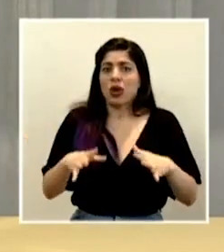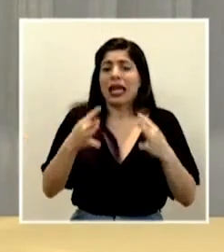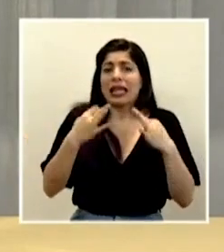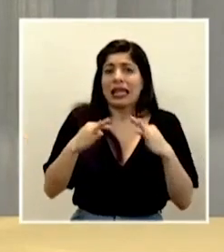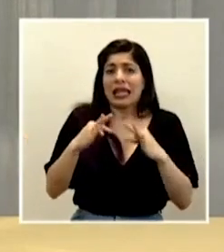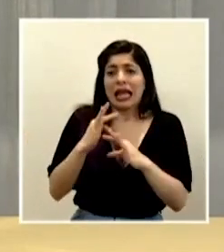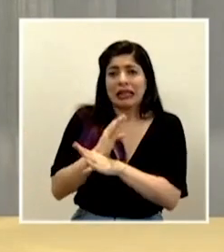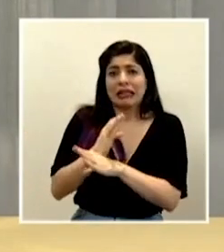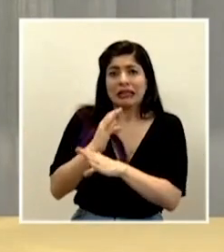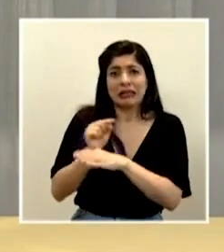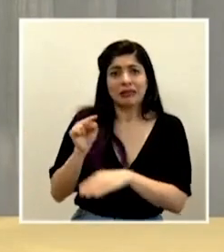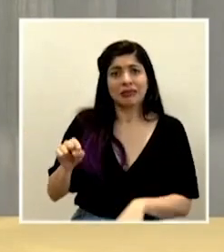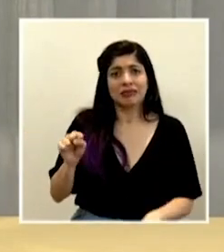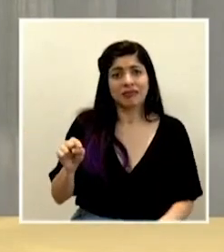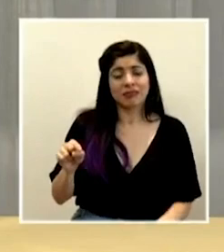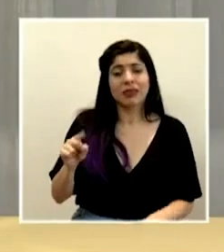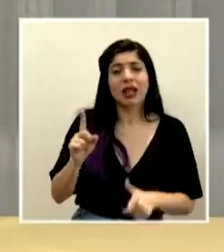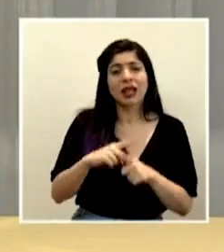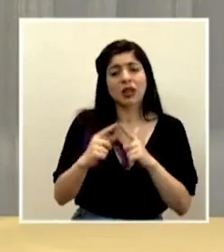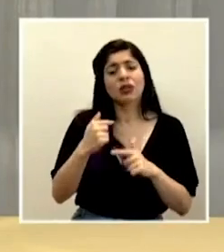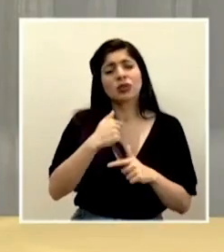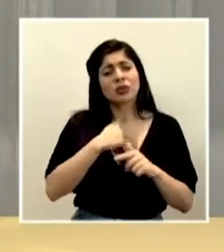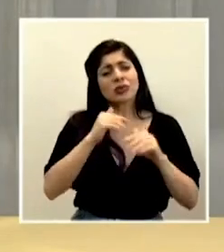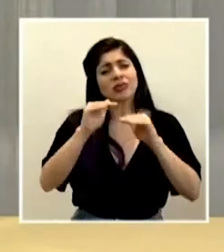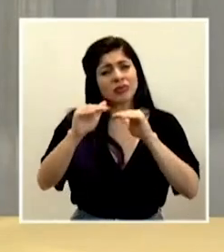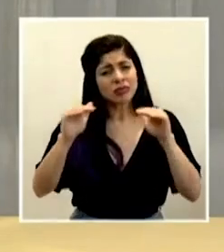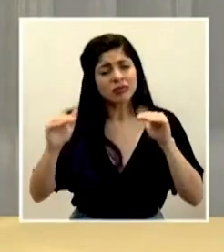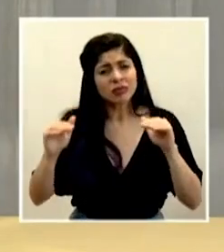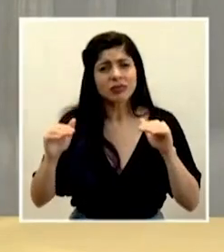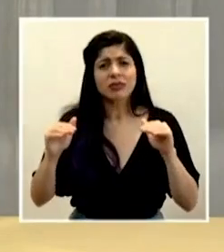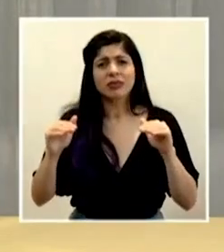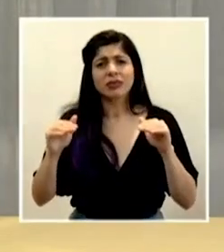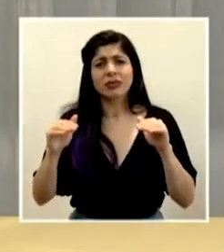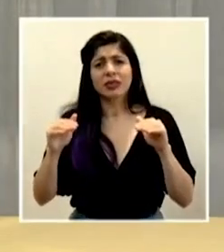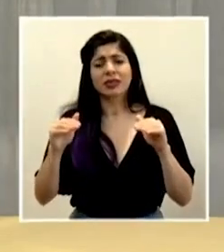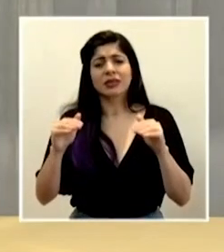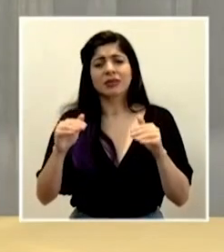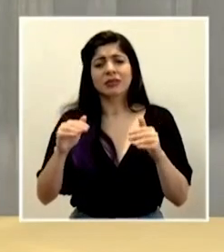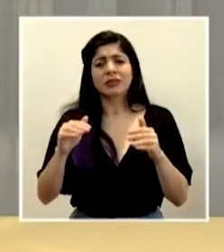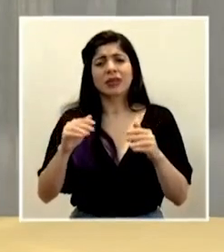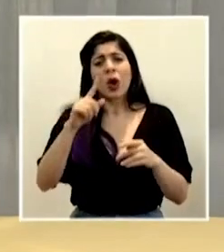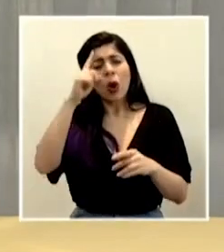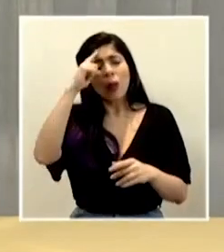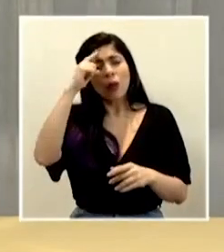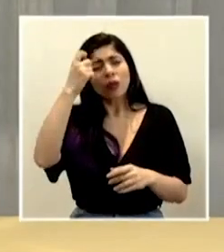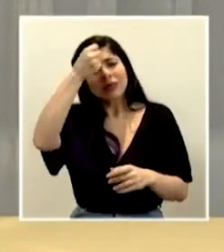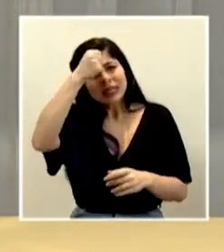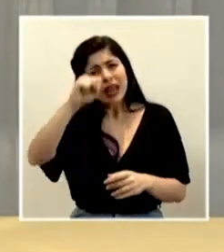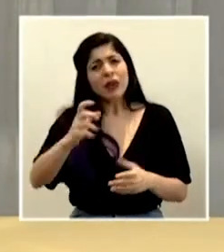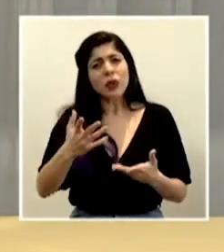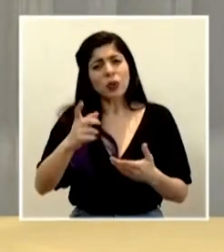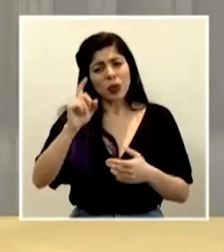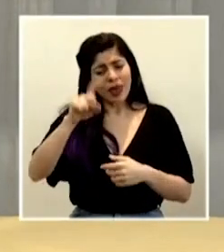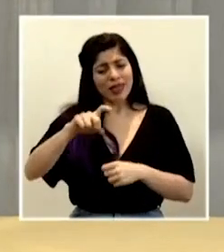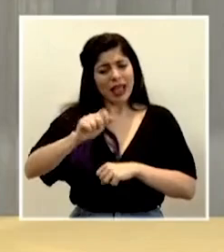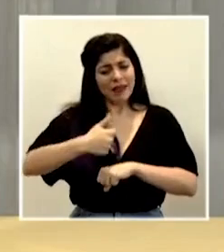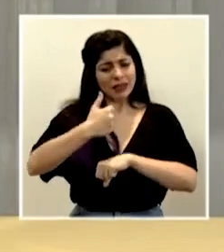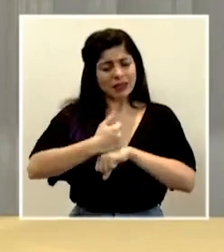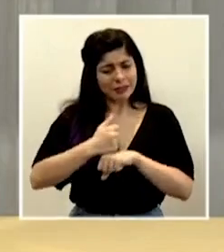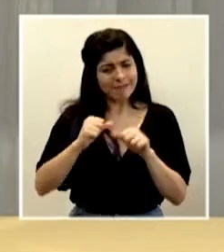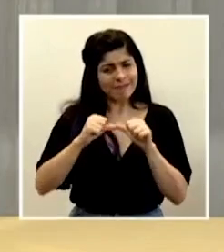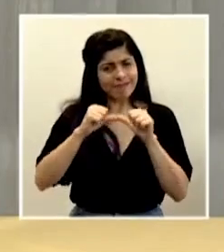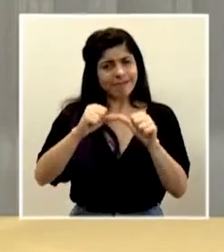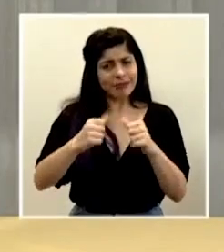Así que, por favor, yo llamo en este momento a esa cordura que tenemos que montar o que tenemos que mantener